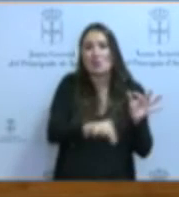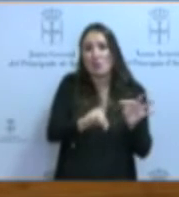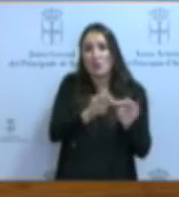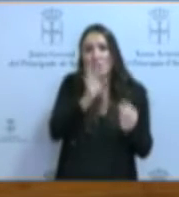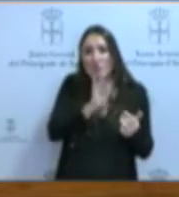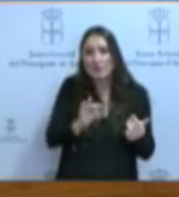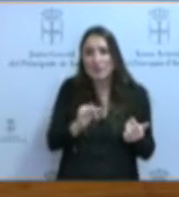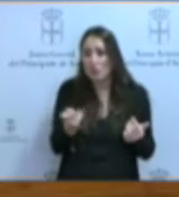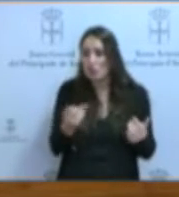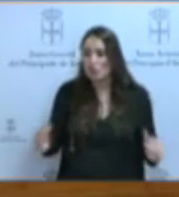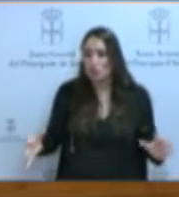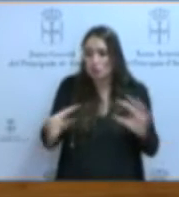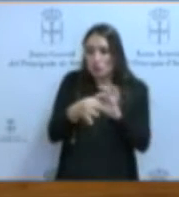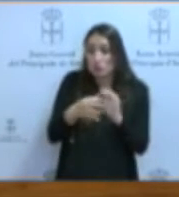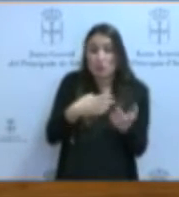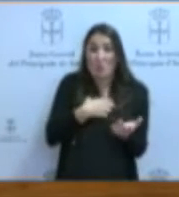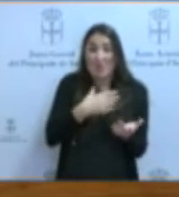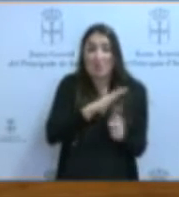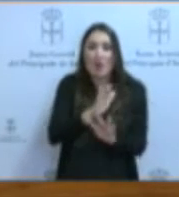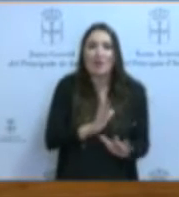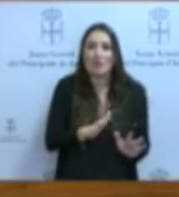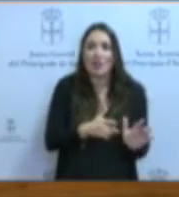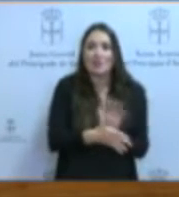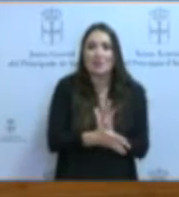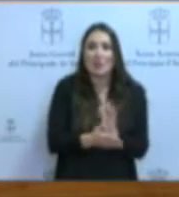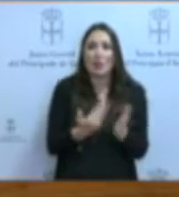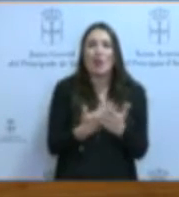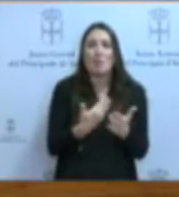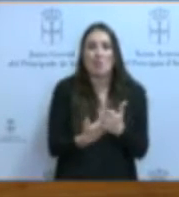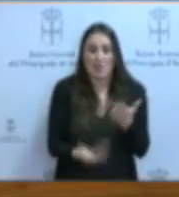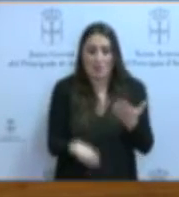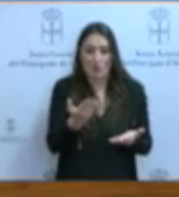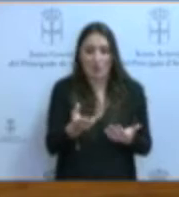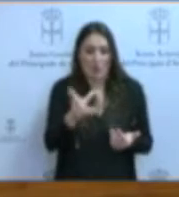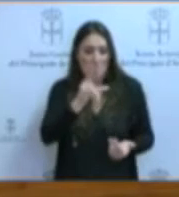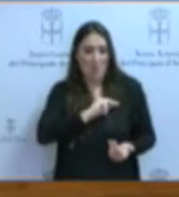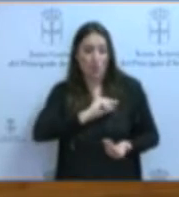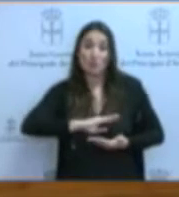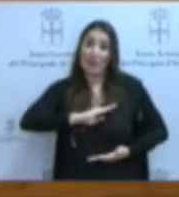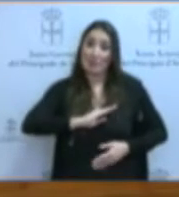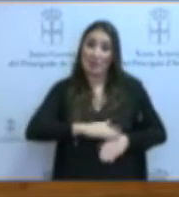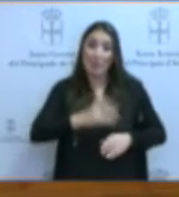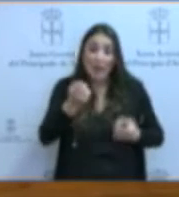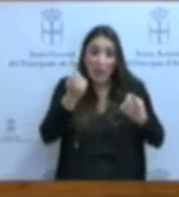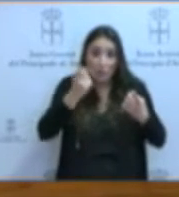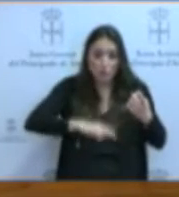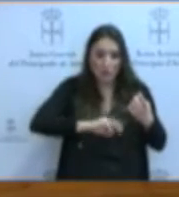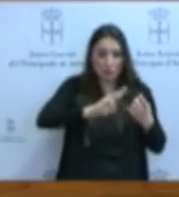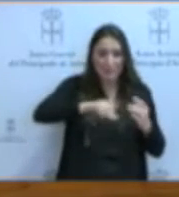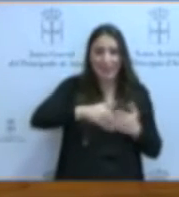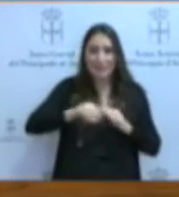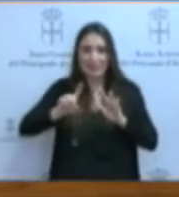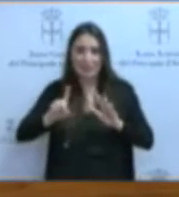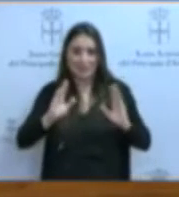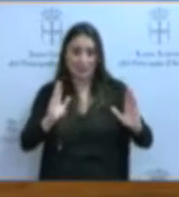lo que ocurriría es que se pediría una valoración de méritos y capacidad para alumnado de tres a seis años. Entendemos que los